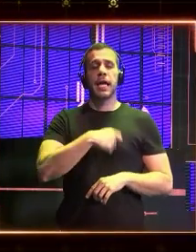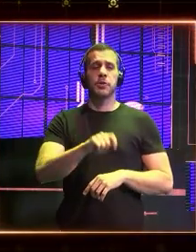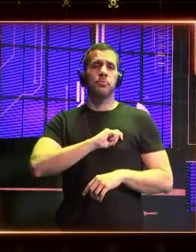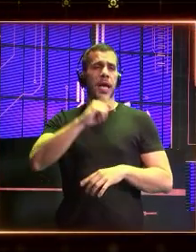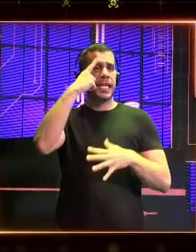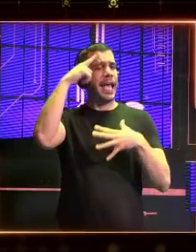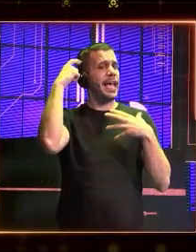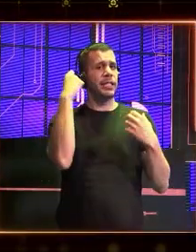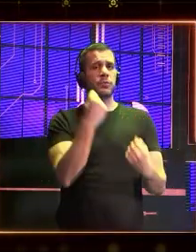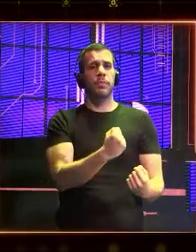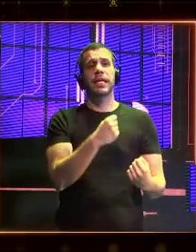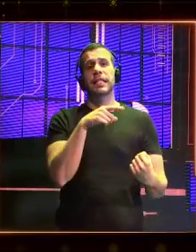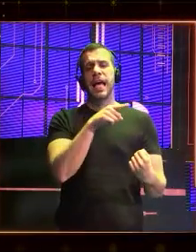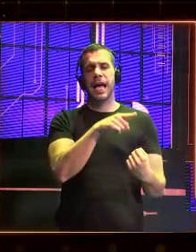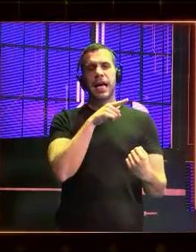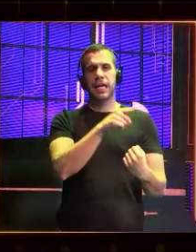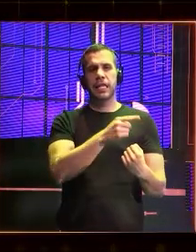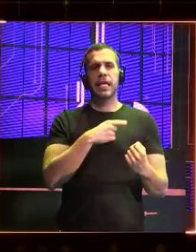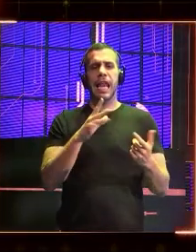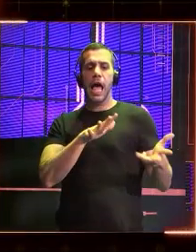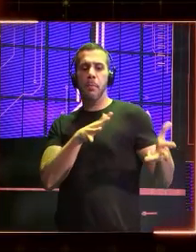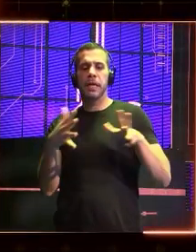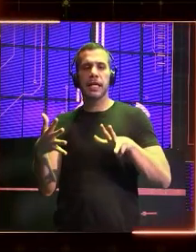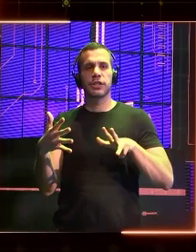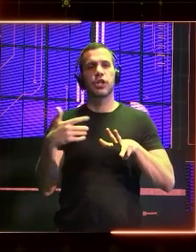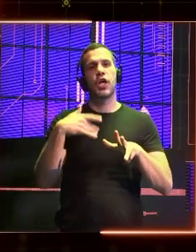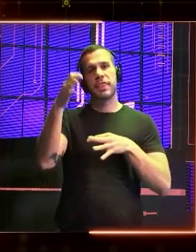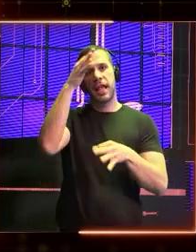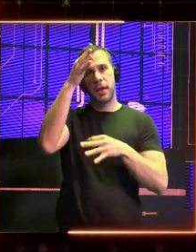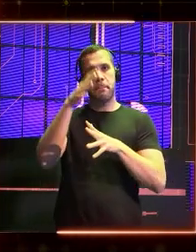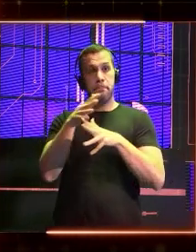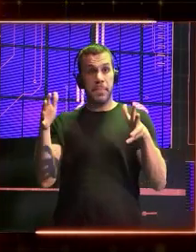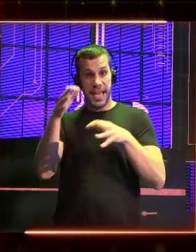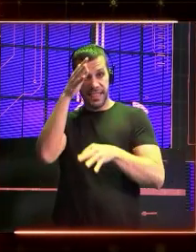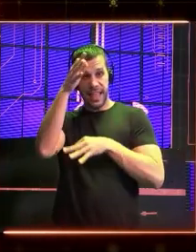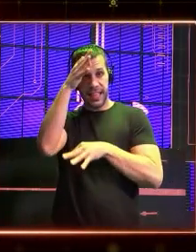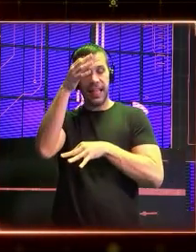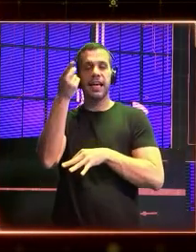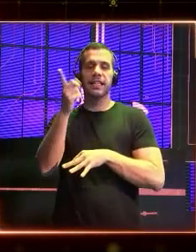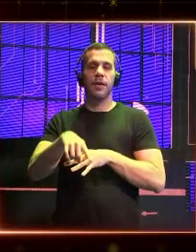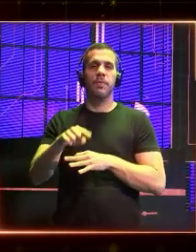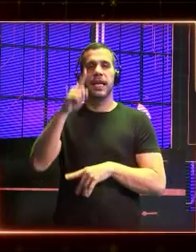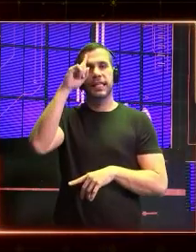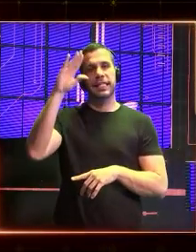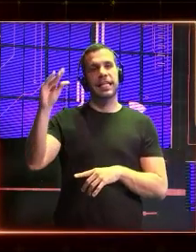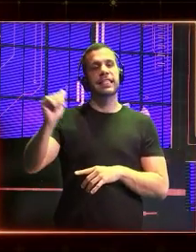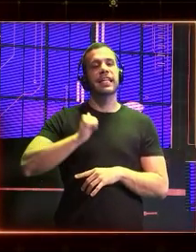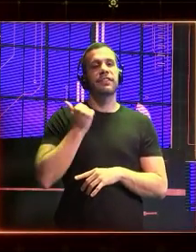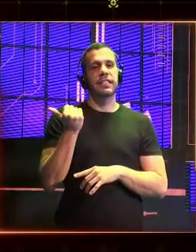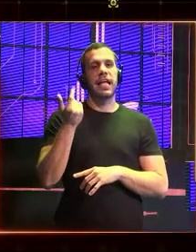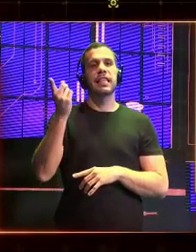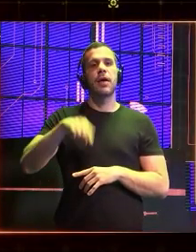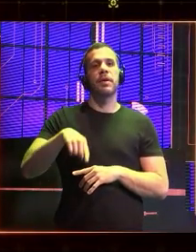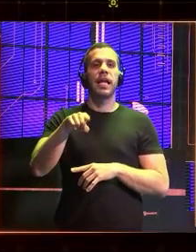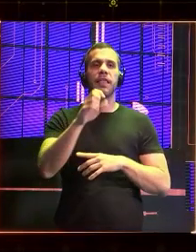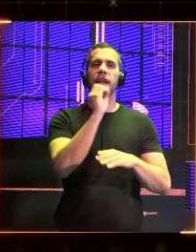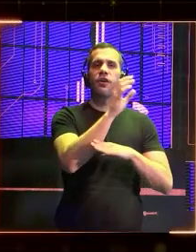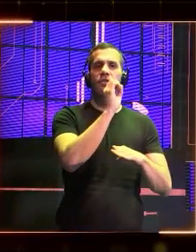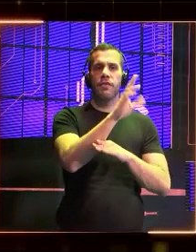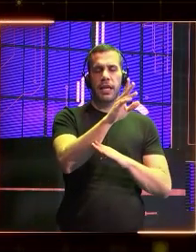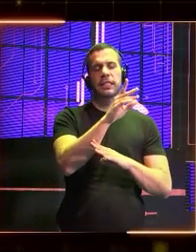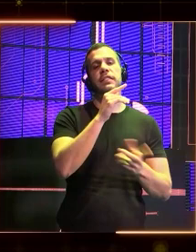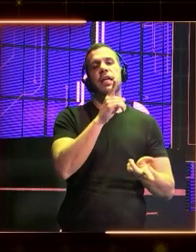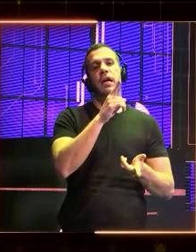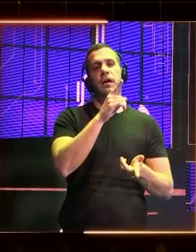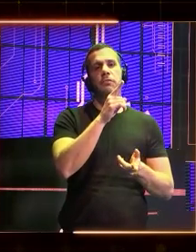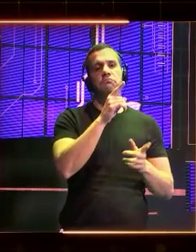aplicación práctica del Big Data y la inteligencia artificial. Es embajadora de España de las conferencias Women in Data